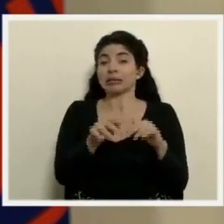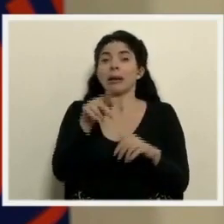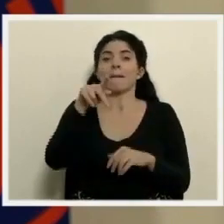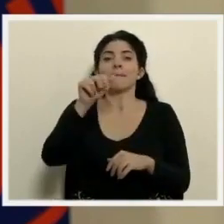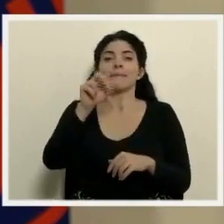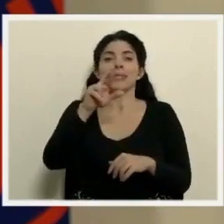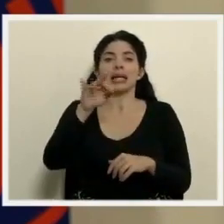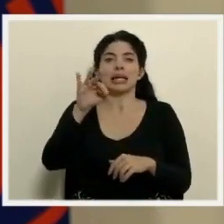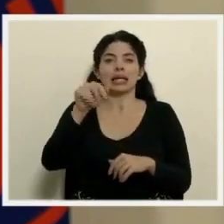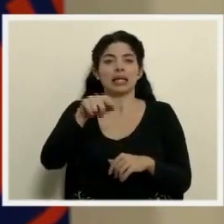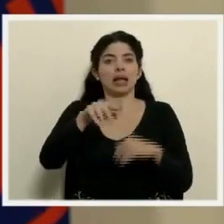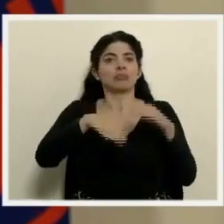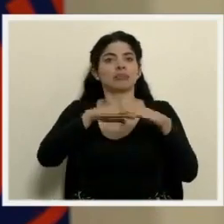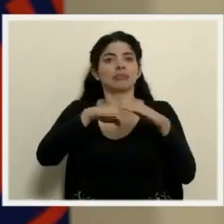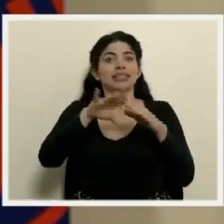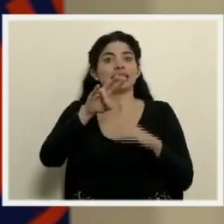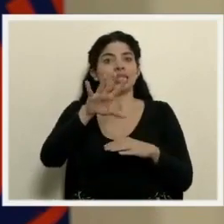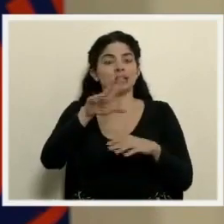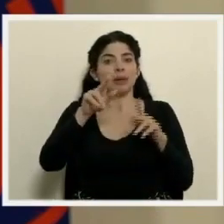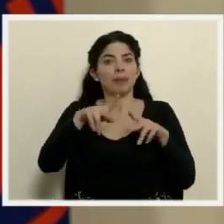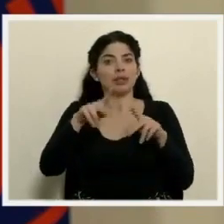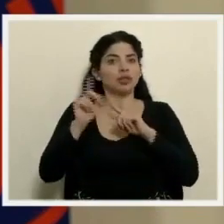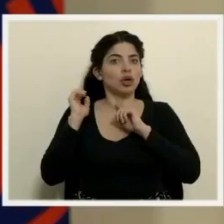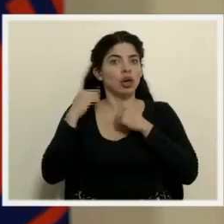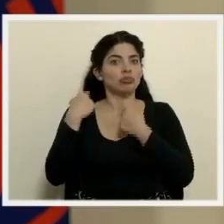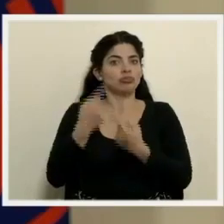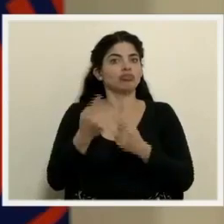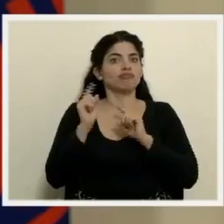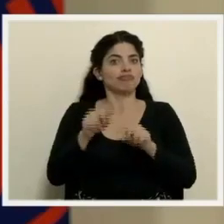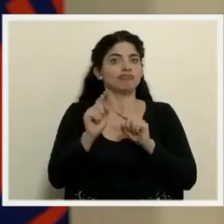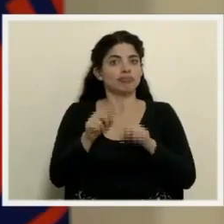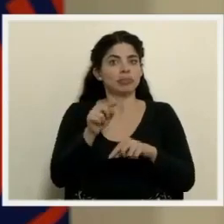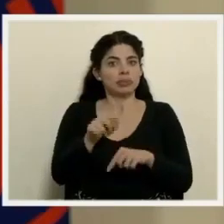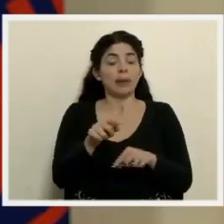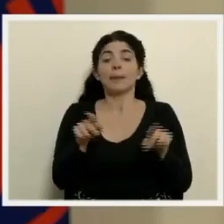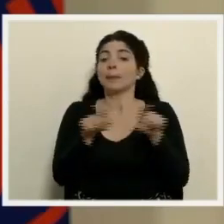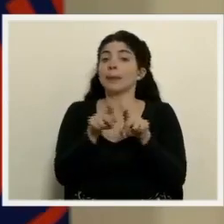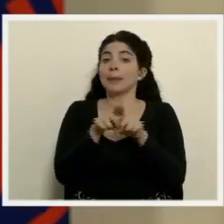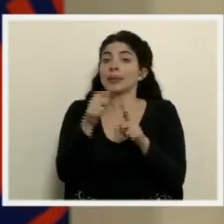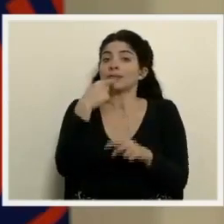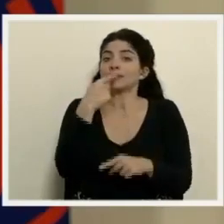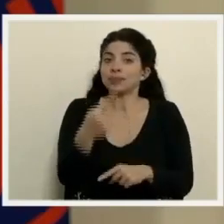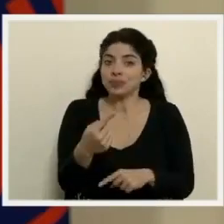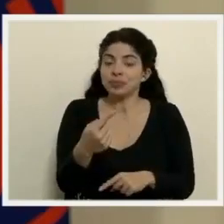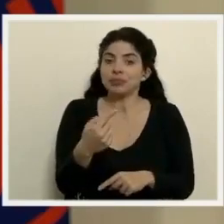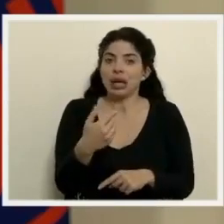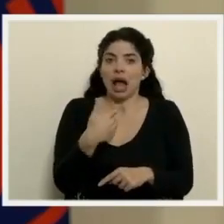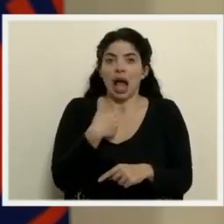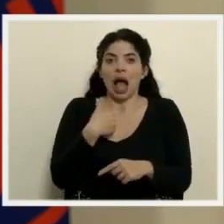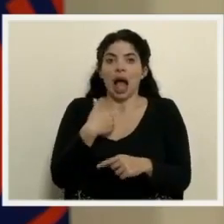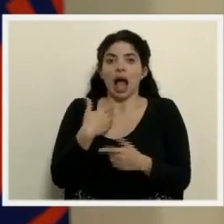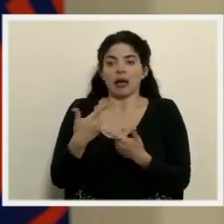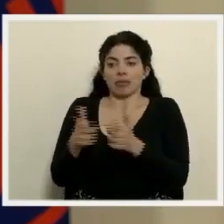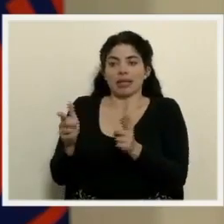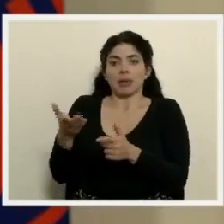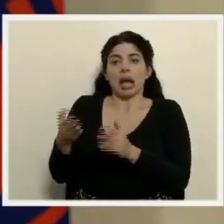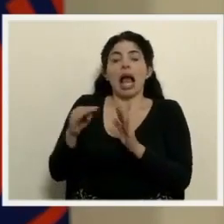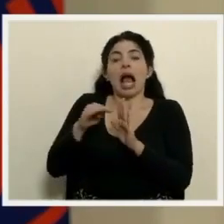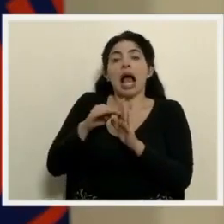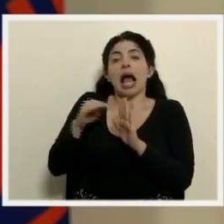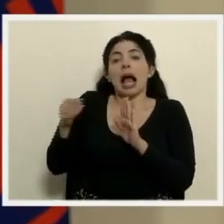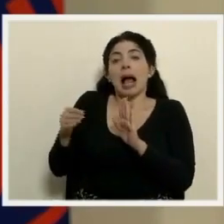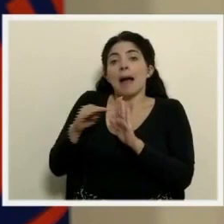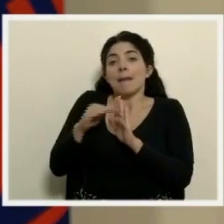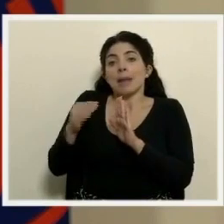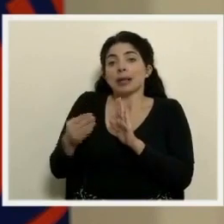Parrita, con 75 personas en total. También mencionar que tenemos la disponibilidad de camas